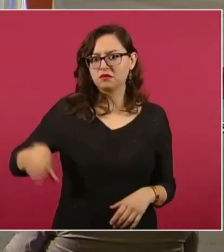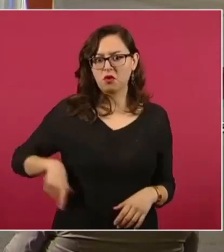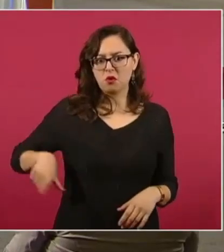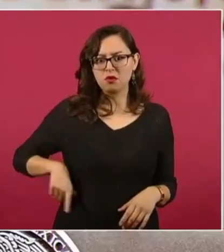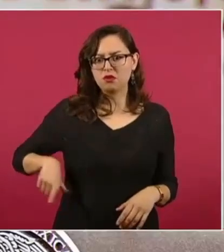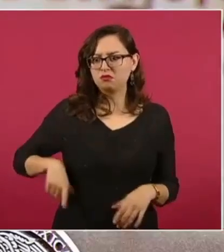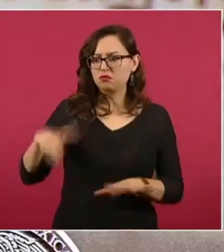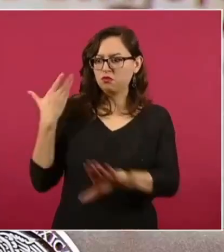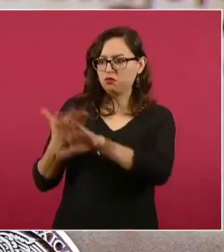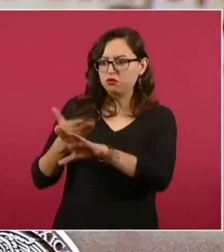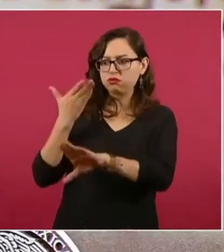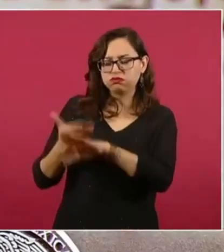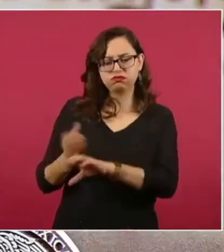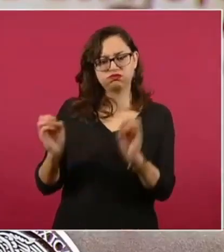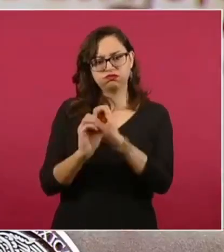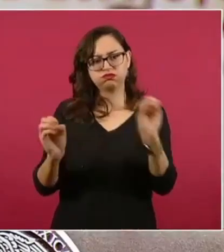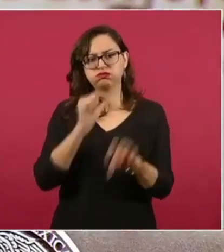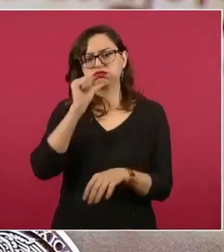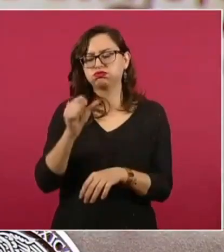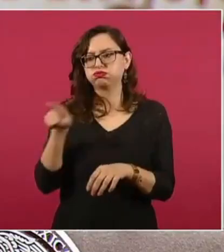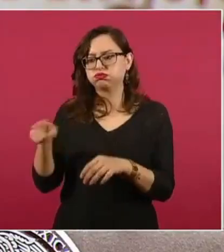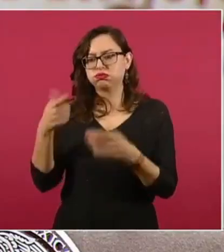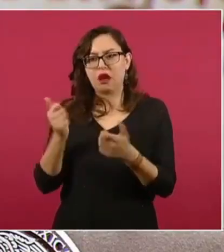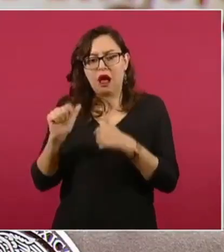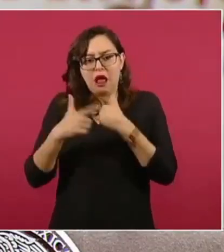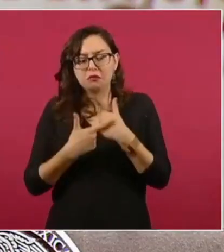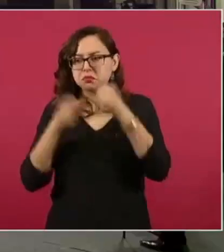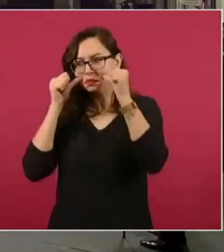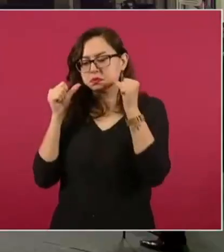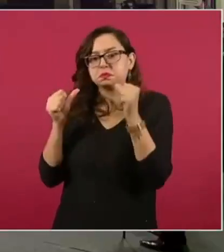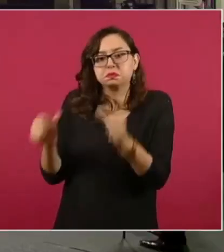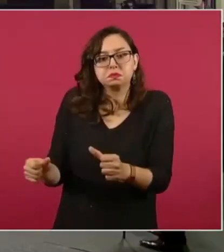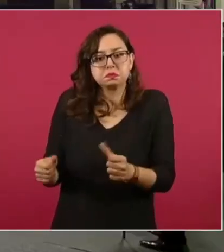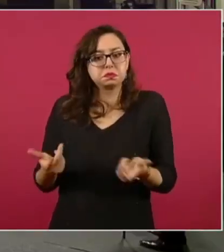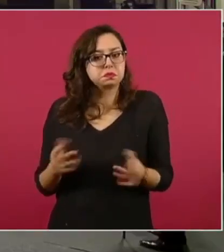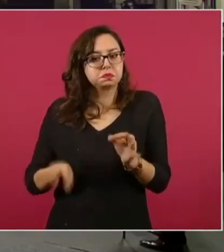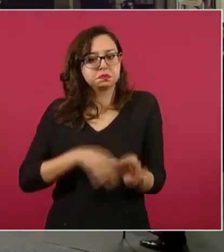se atenderán todas sus demandas. Es cuanto, presidente.